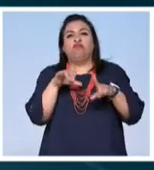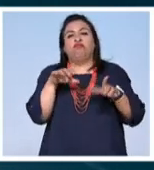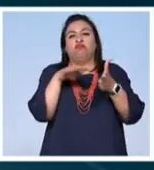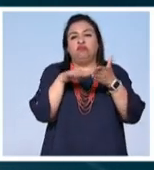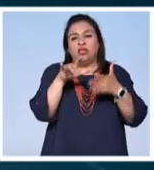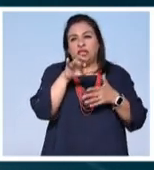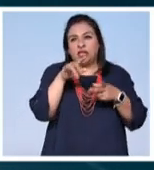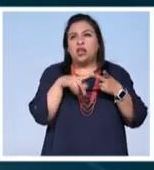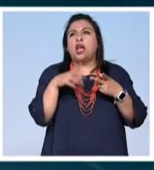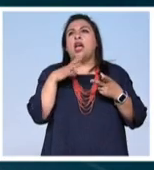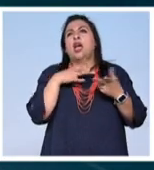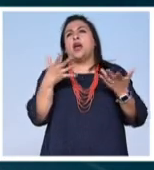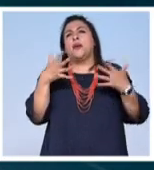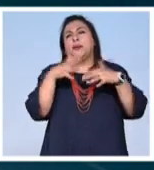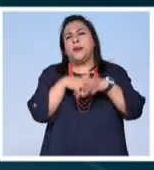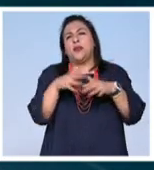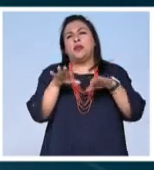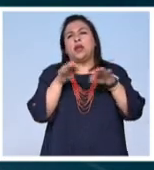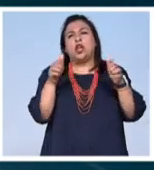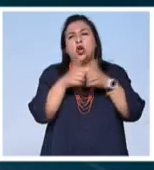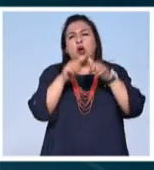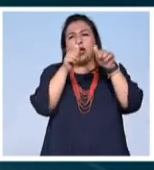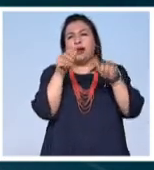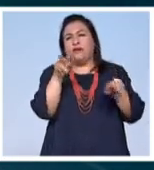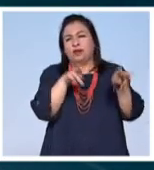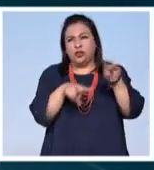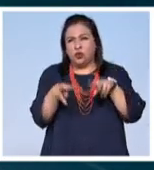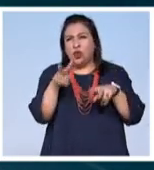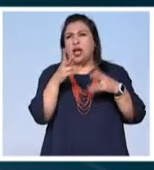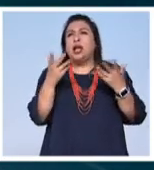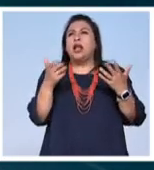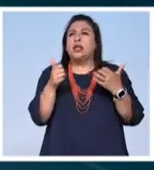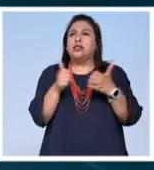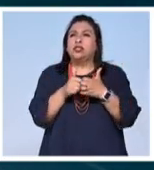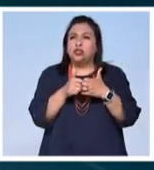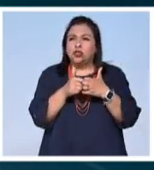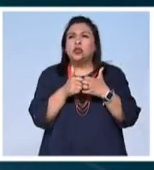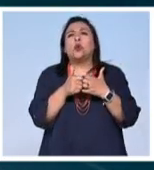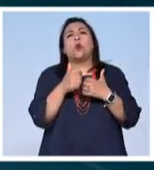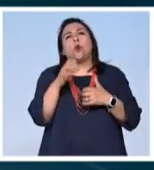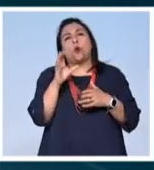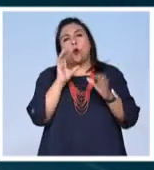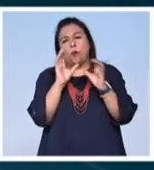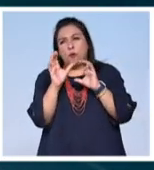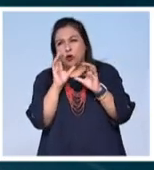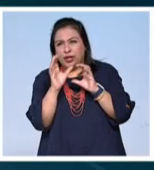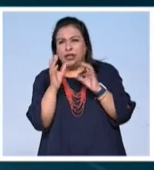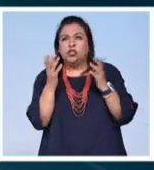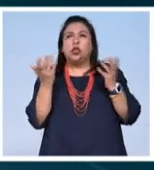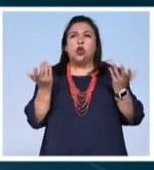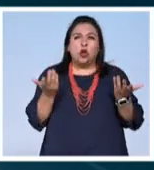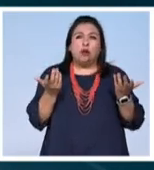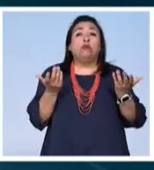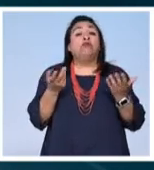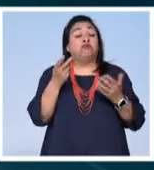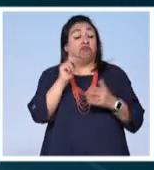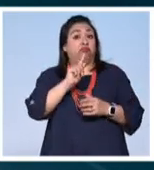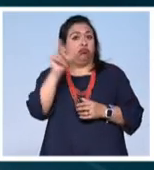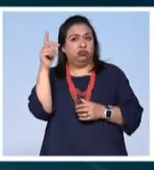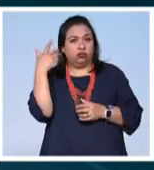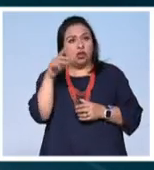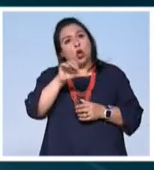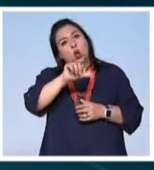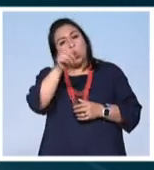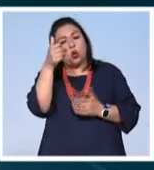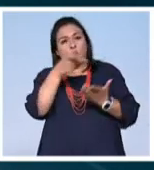es interdisciplinar, trabaja con artes visuales, con medios de comunicaciones, es extraordinario. Y tenemos otro